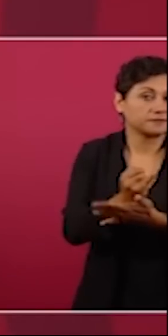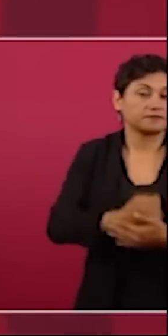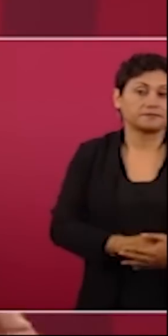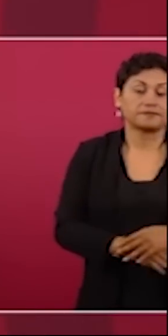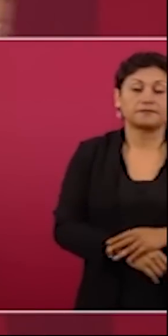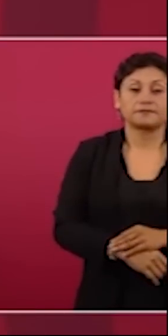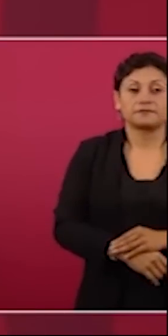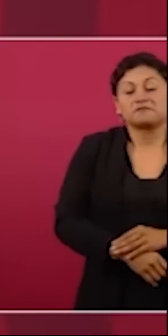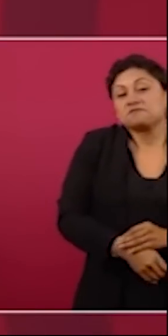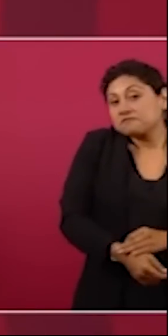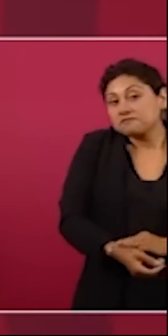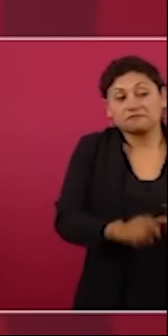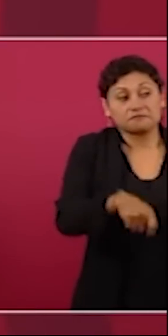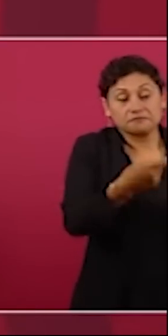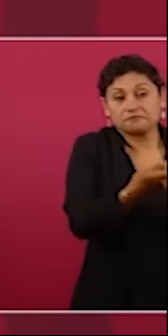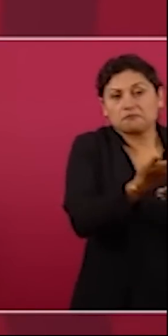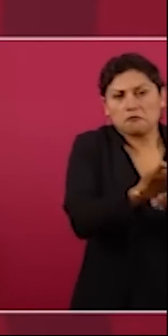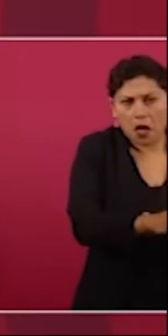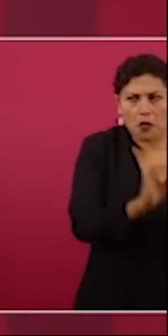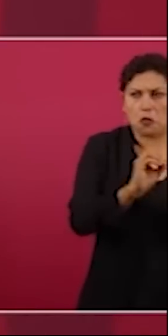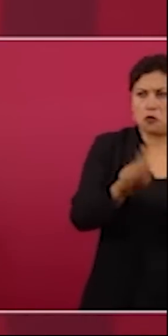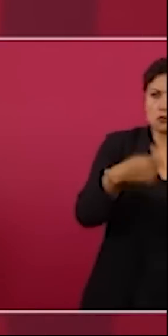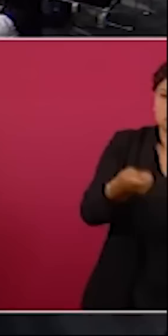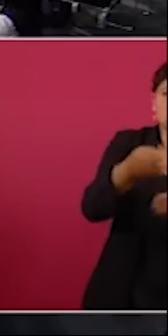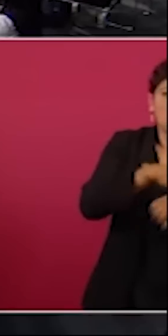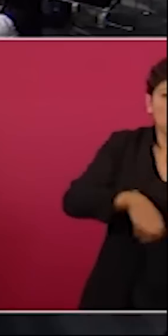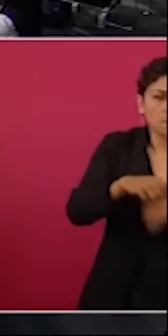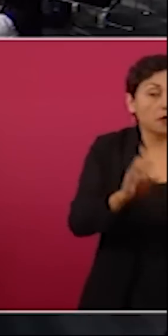un banco una empresa una mina